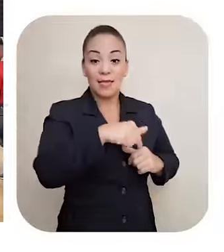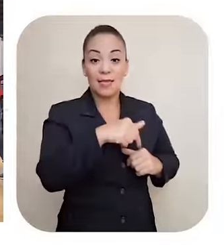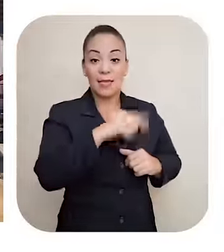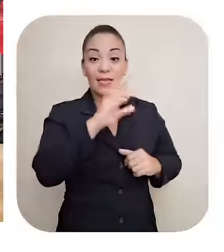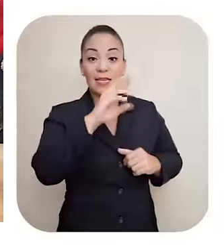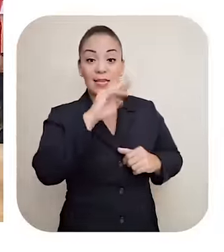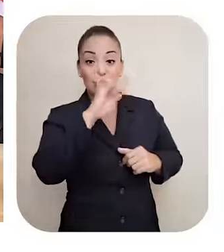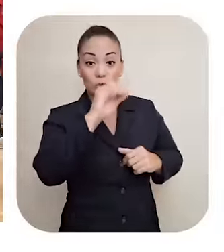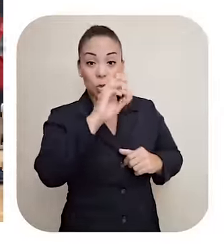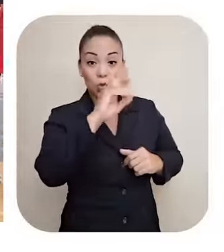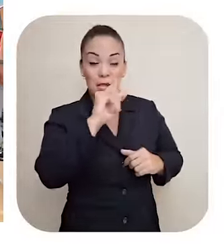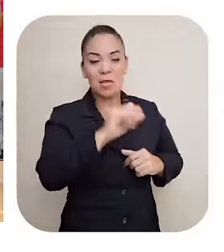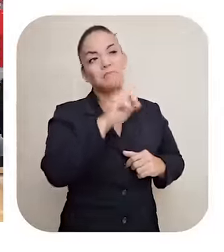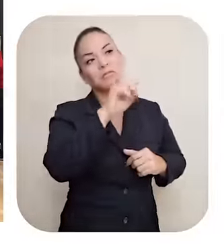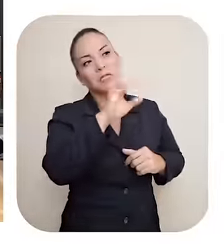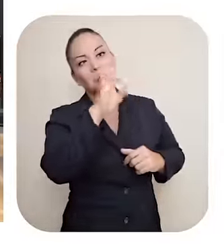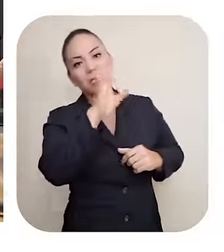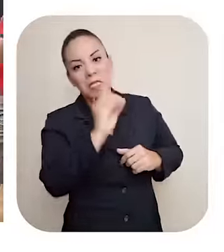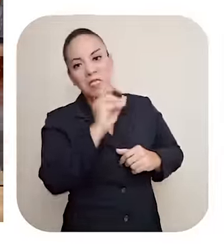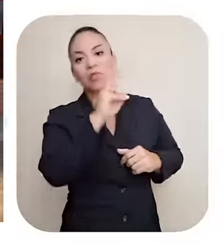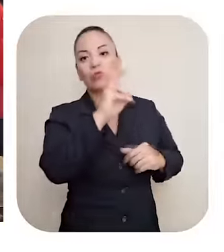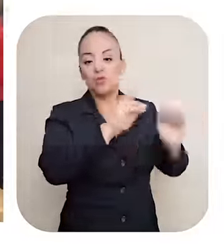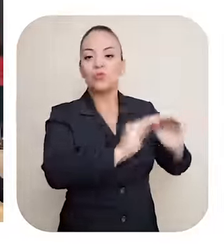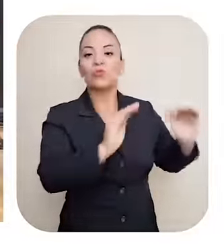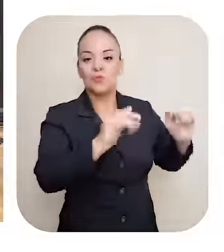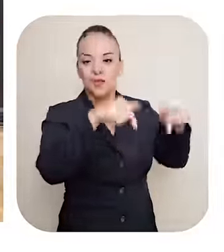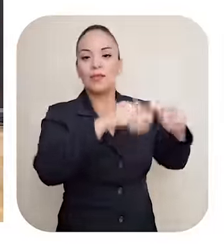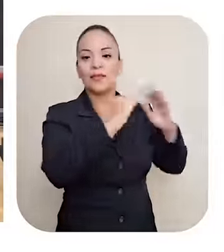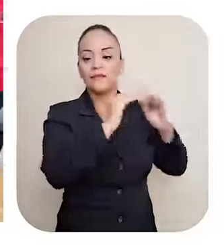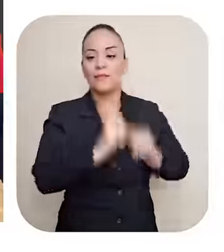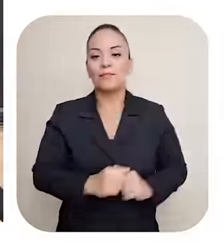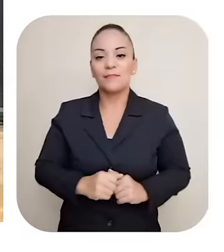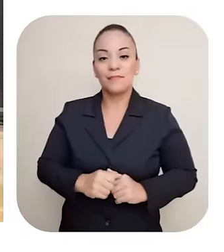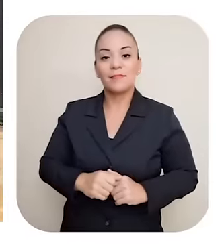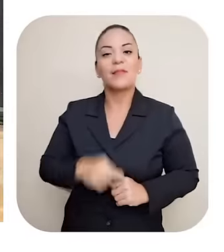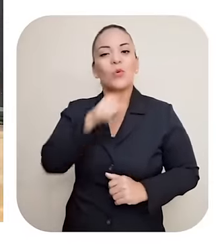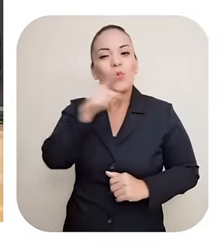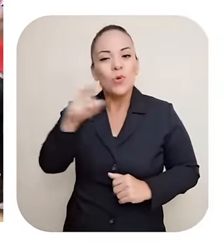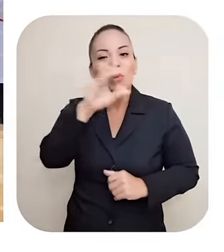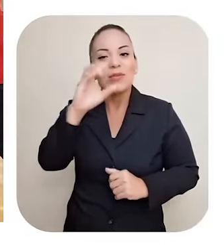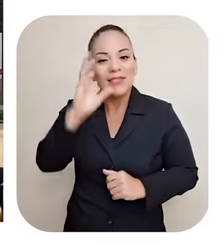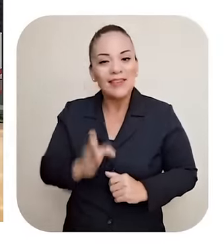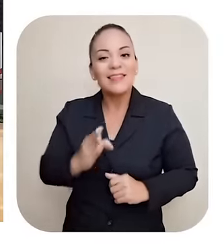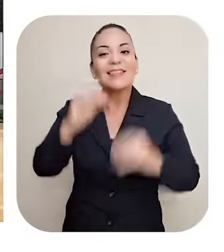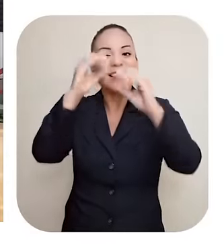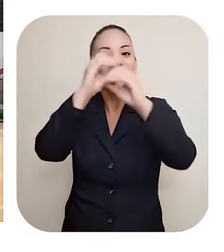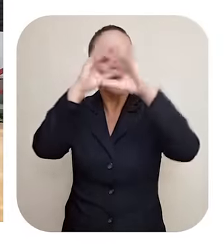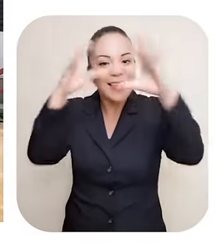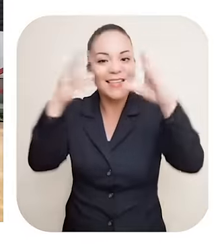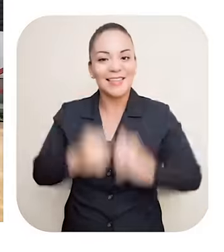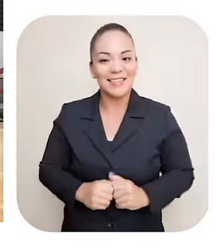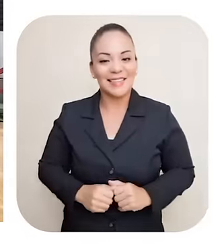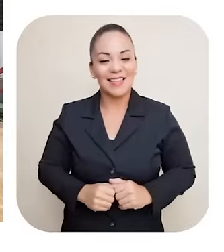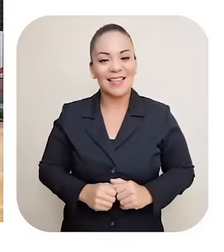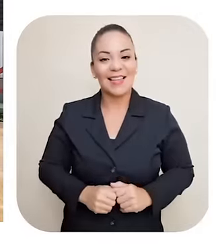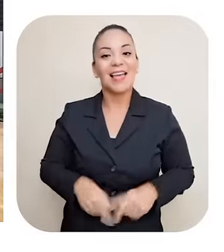entre 170 y 200 pequeños Imagínense costarricenses Compatriotas Y este señor